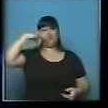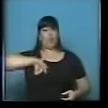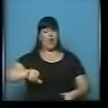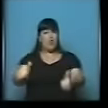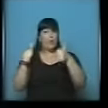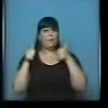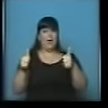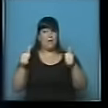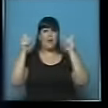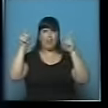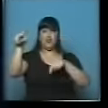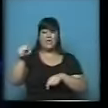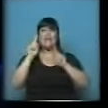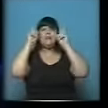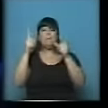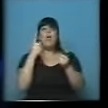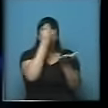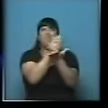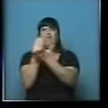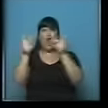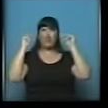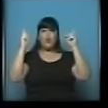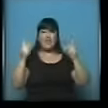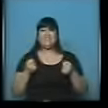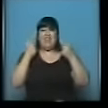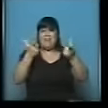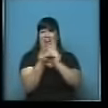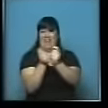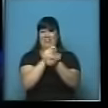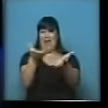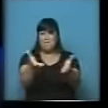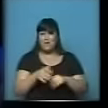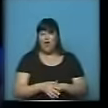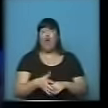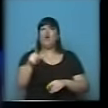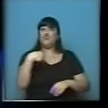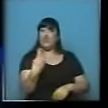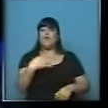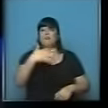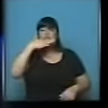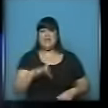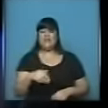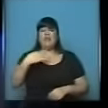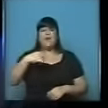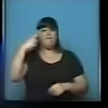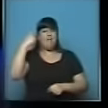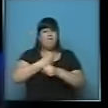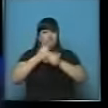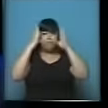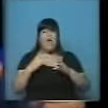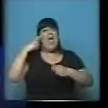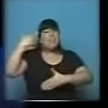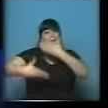transformarlos realmente en esos agentes de cambio. Y entender que todos tenemos que estar comprometidos con una capacitación